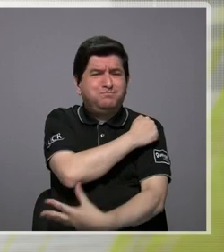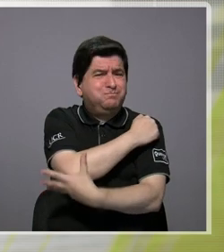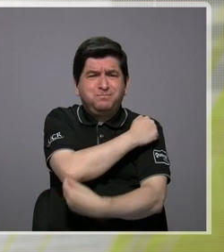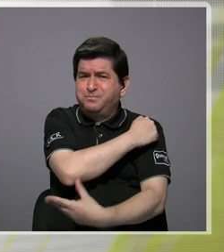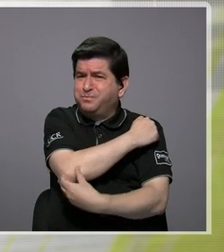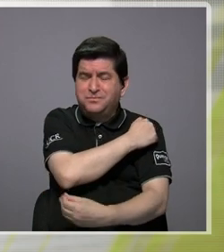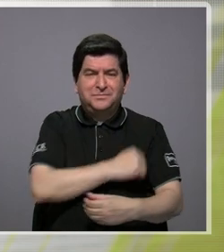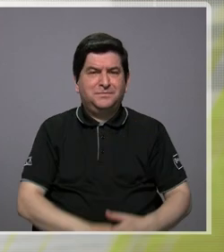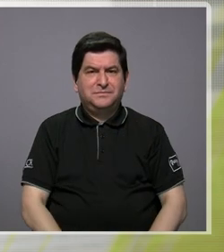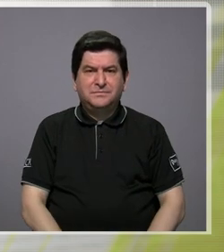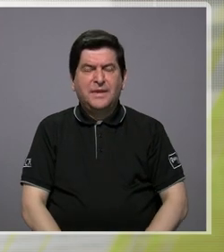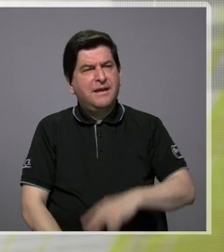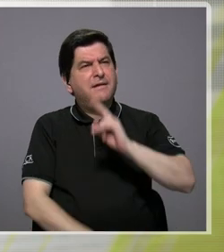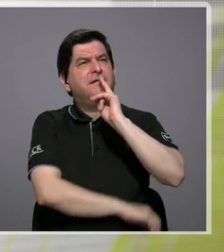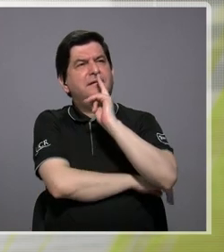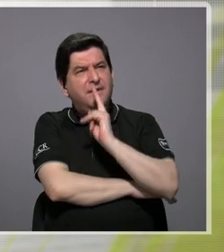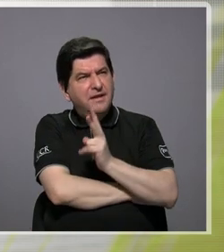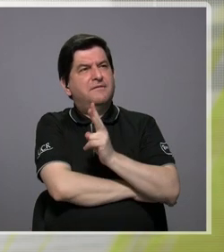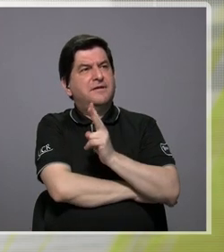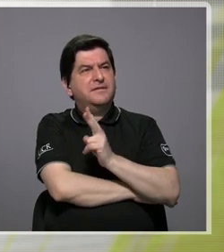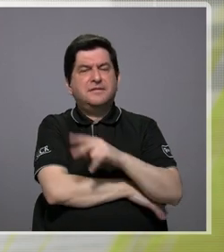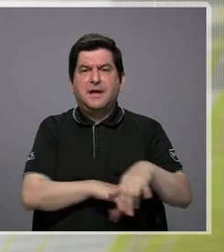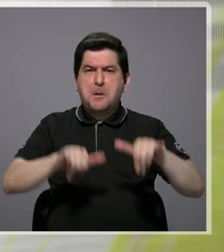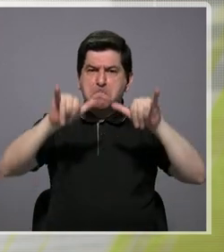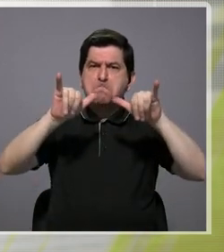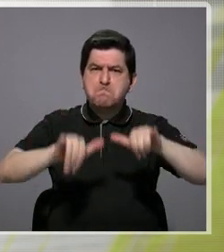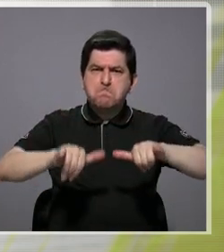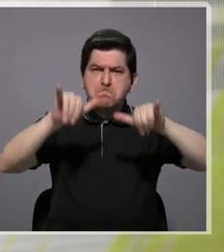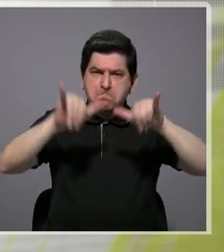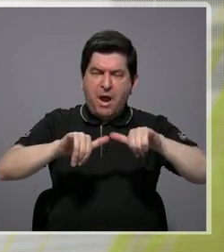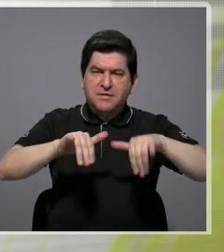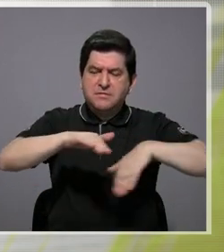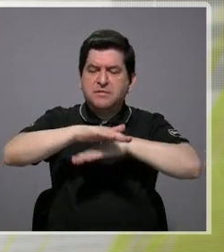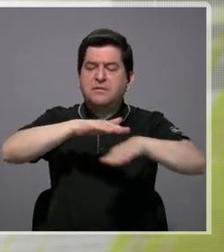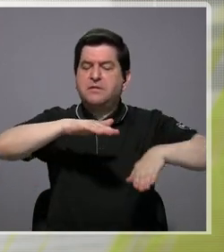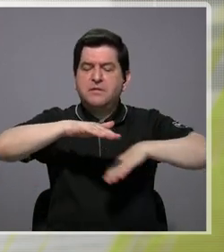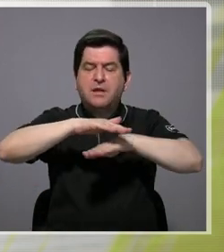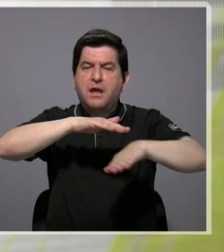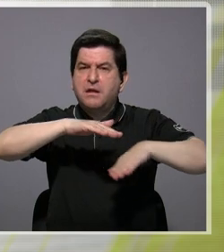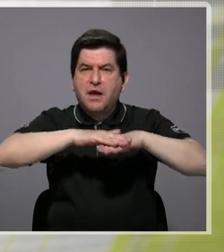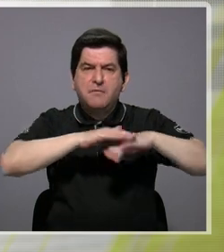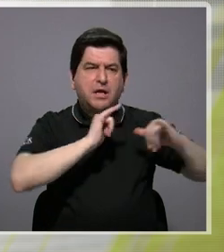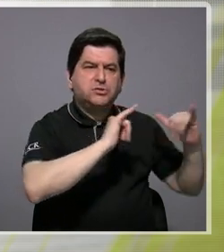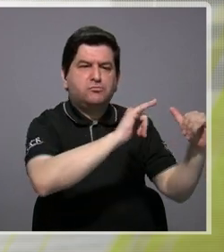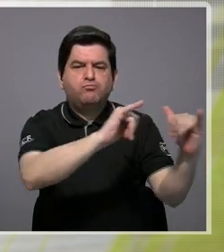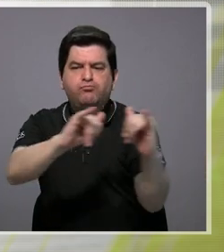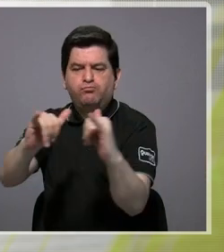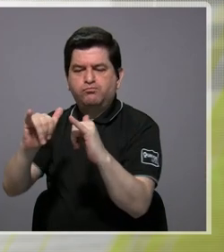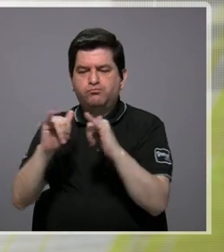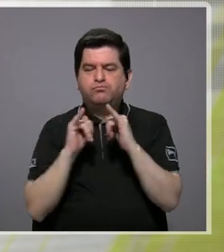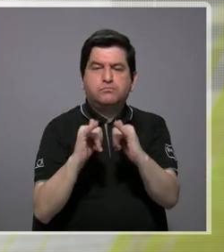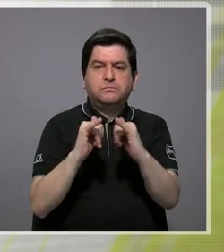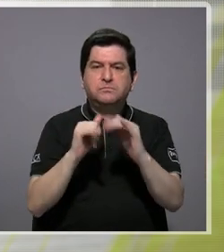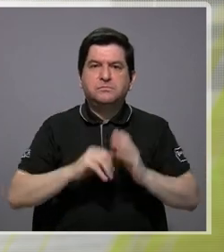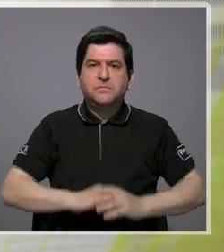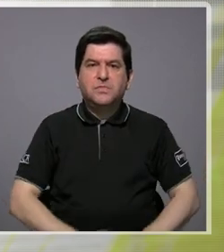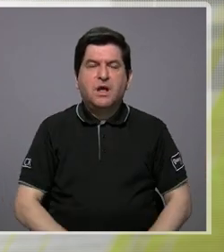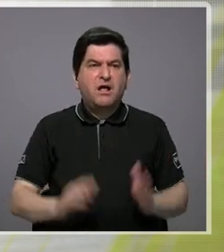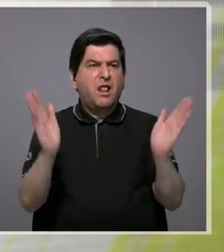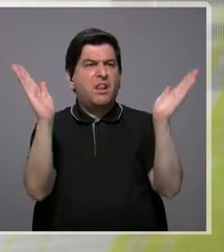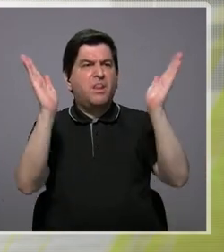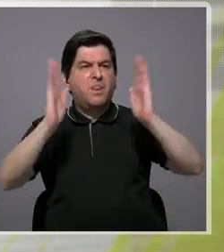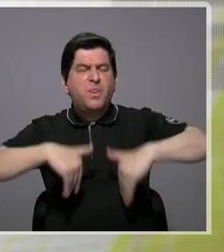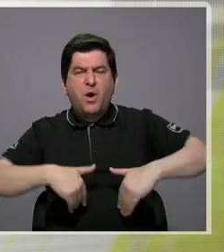que en realidad mantenían una base muy igualitaria, no